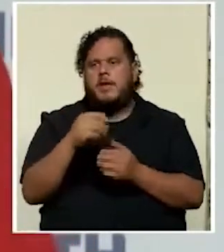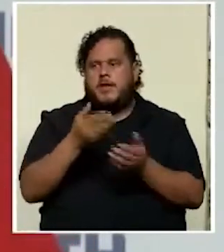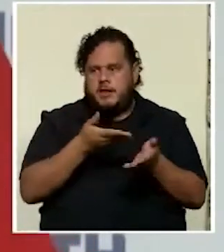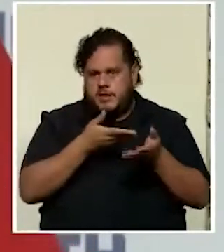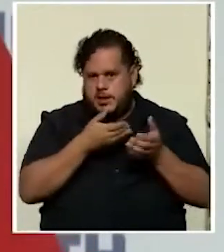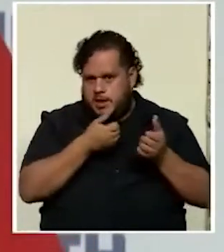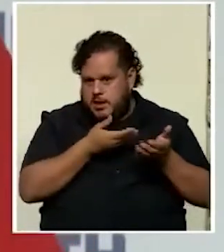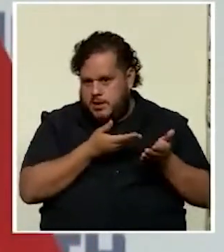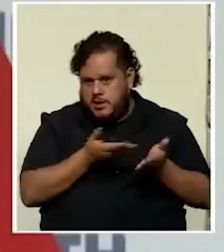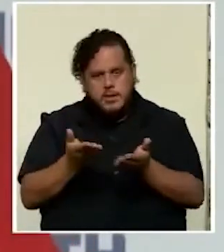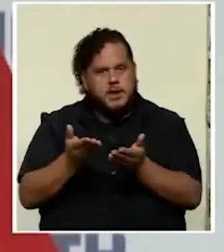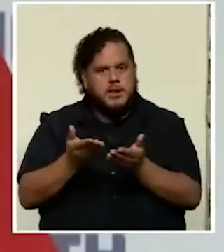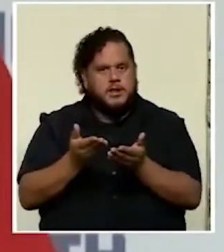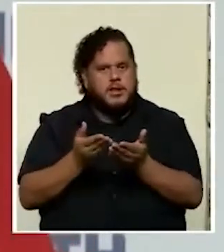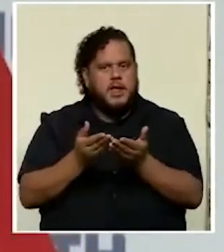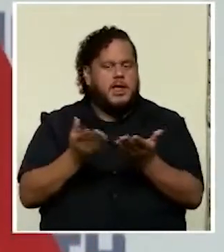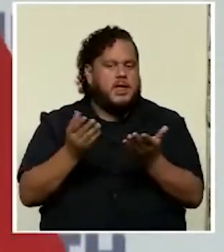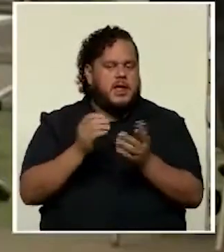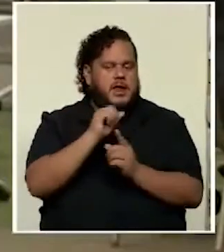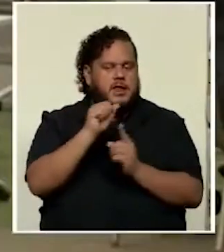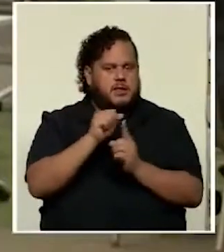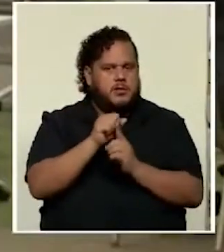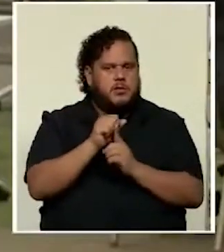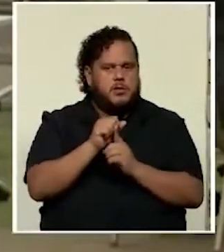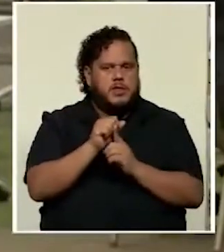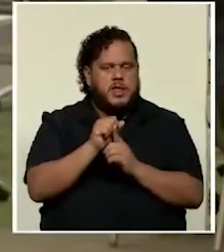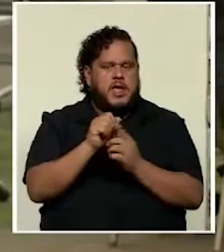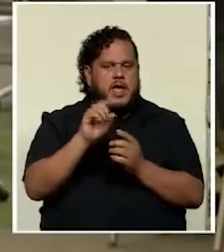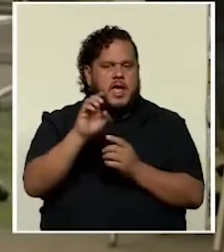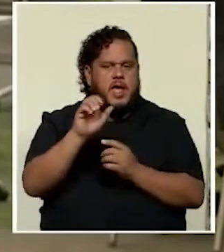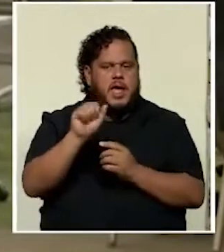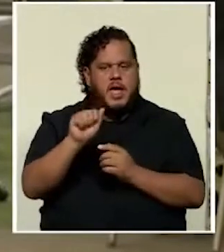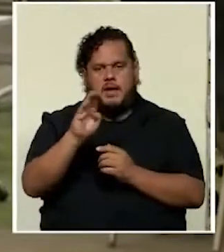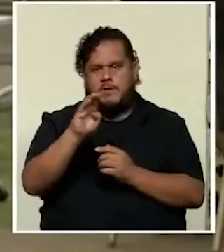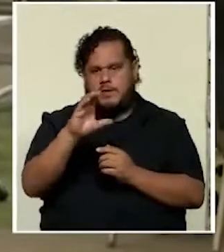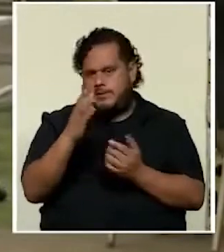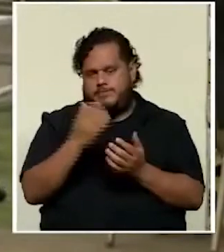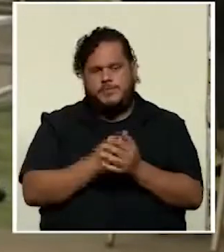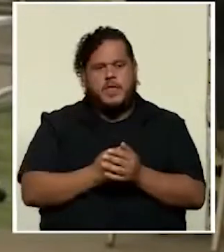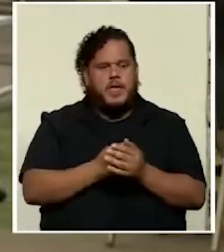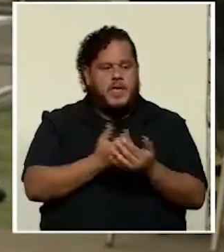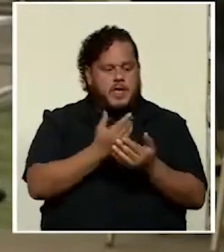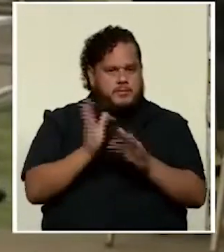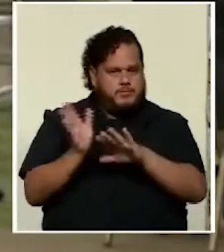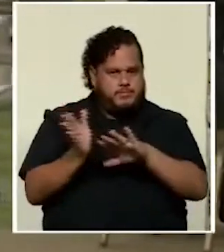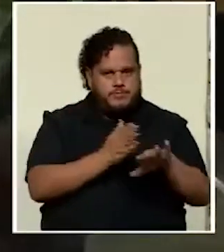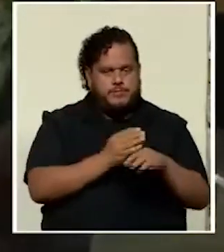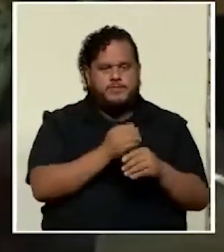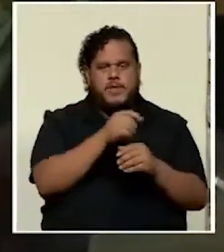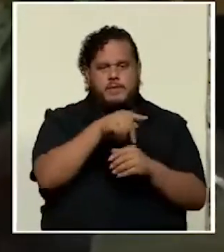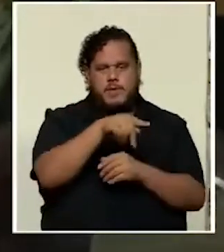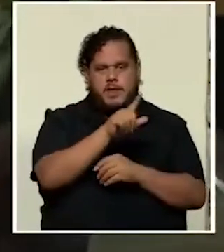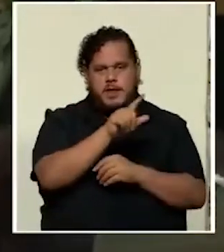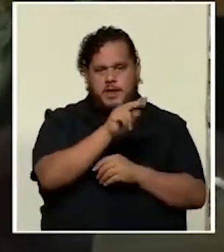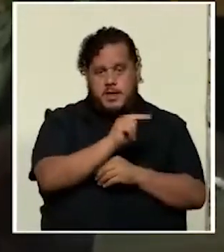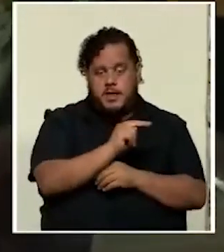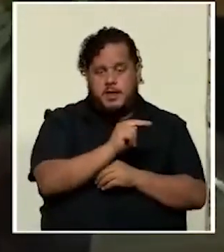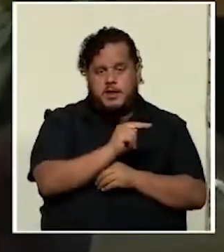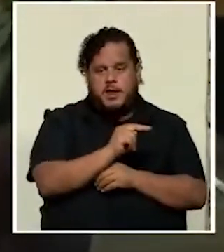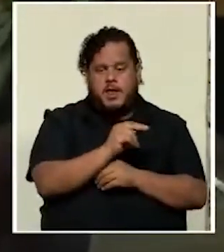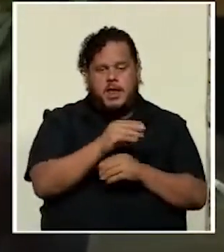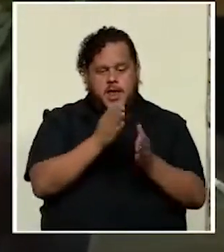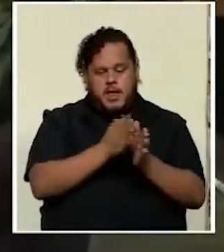adelante la acción de alfabetización En el caso del Partido Liberación Nacional en un plan de gobierno de